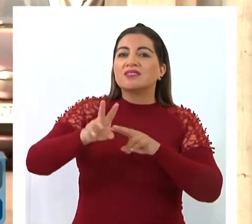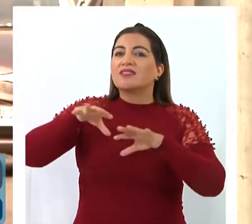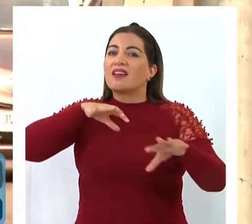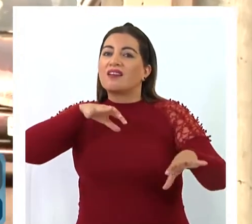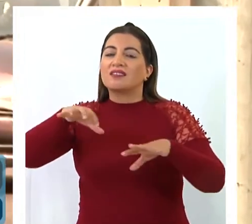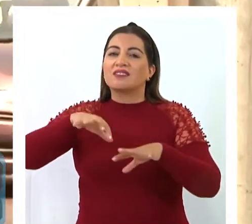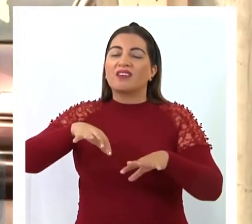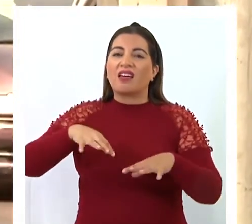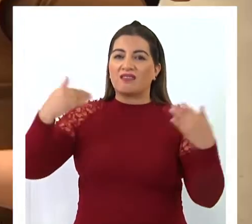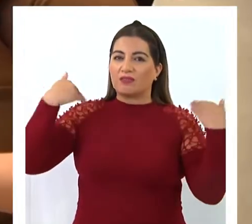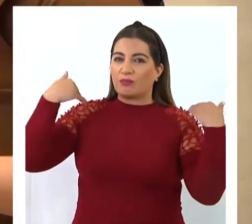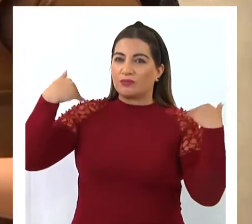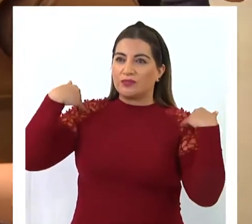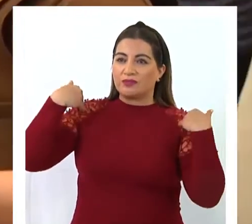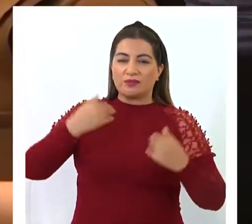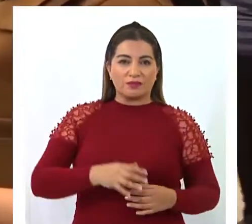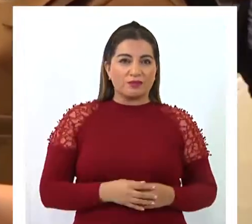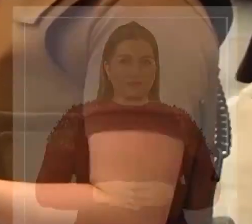actividades recreativas.